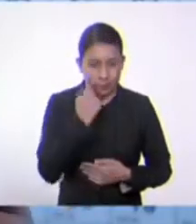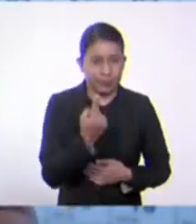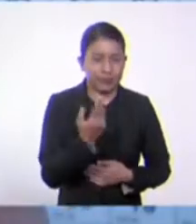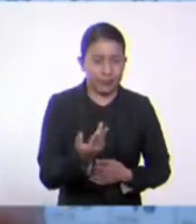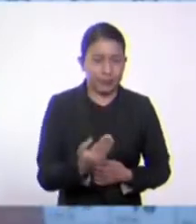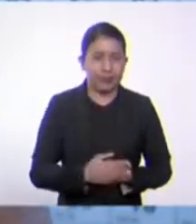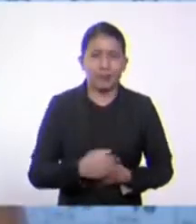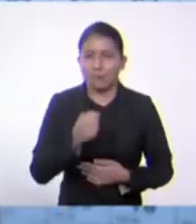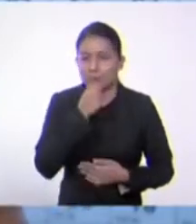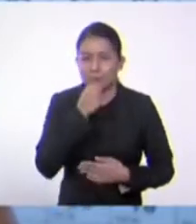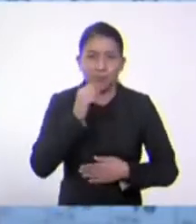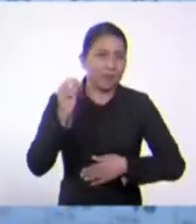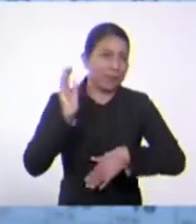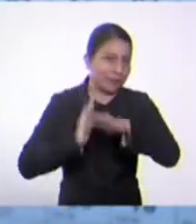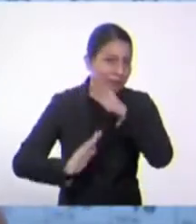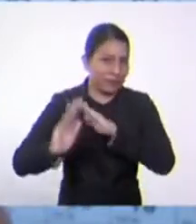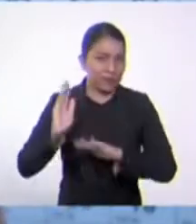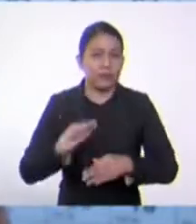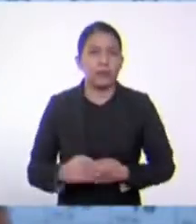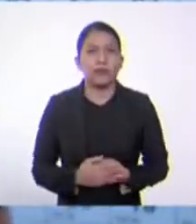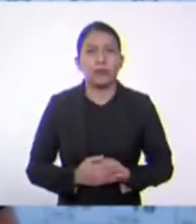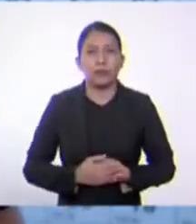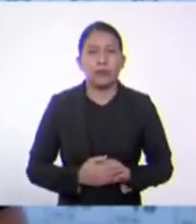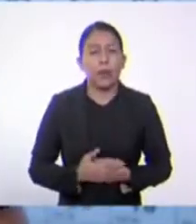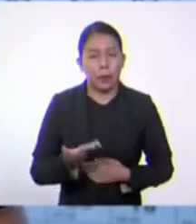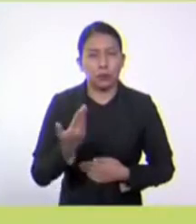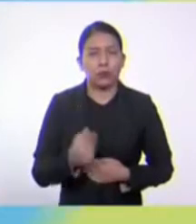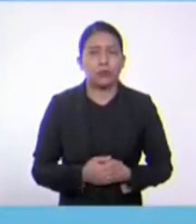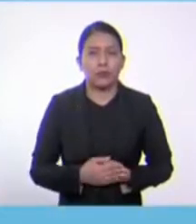un poco de historia relacionado con esto. ¡Vamos!